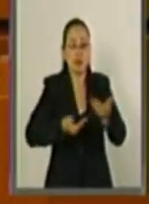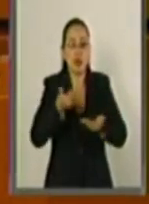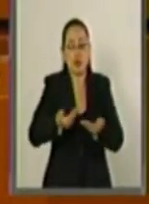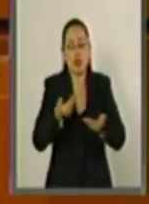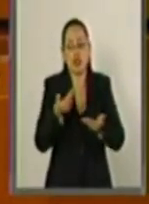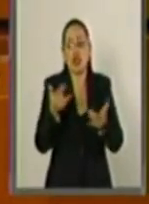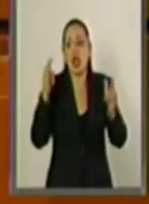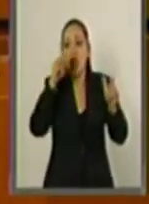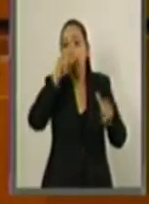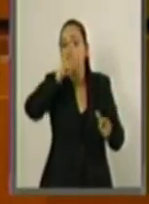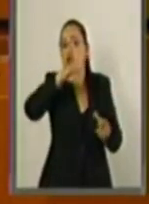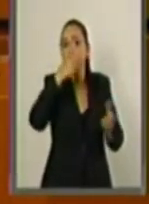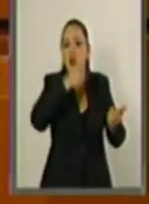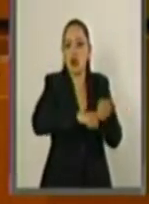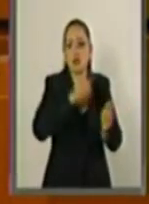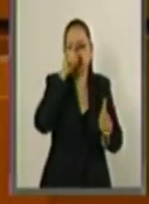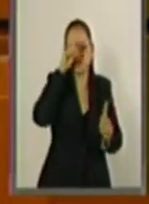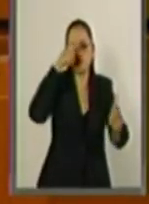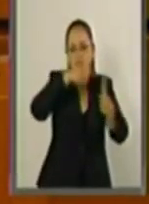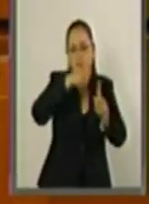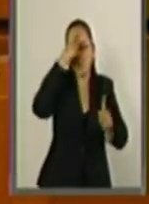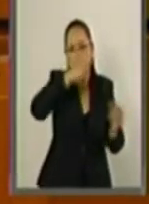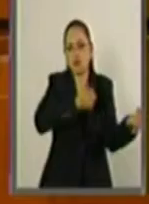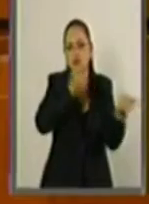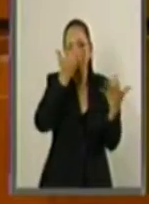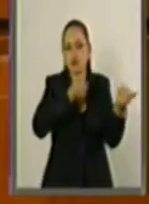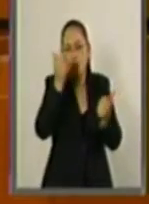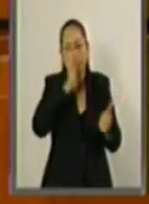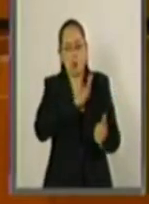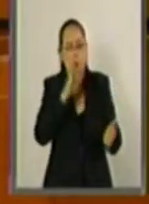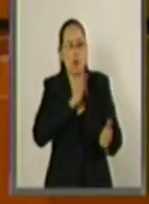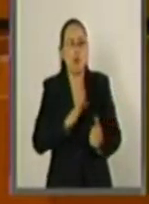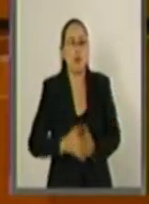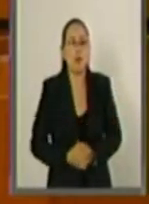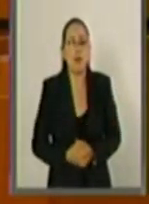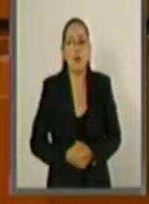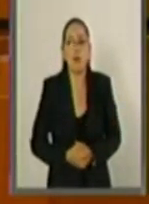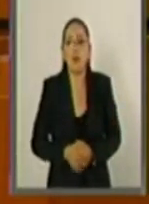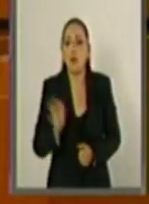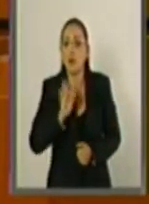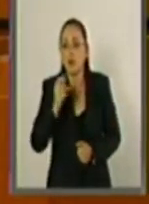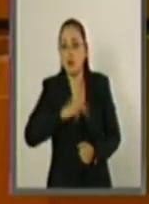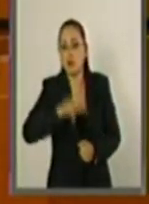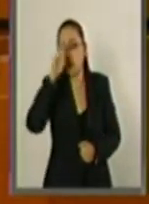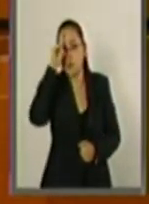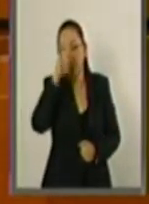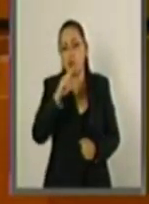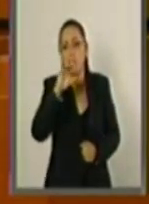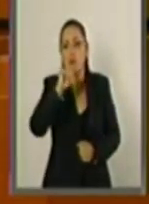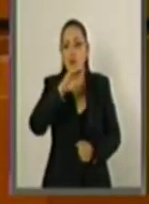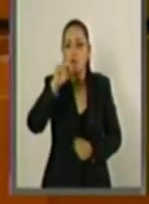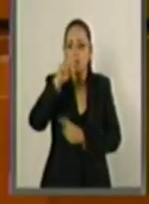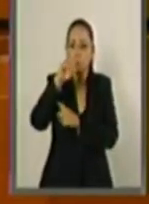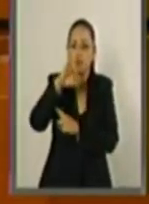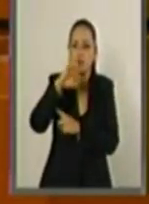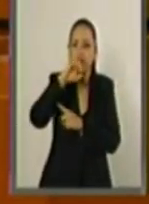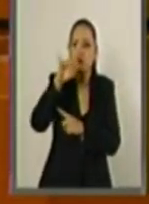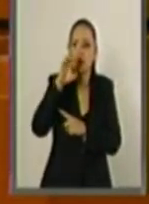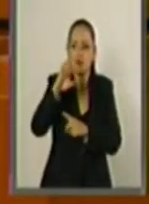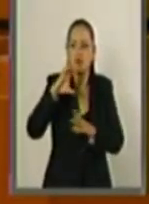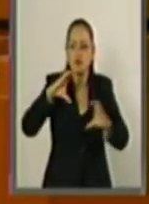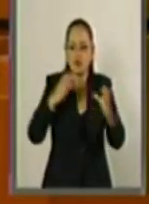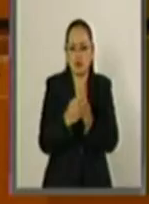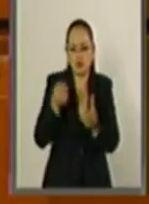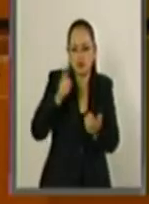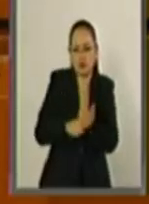en congruencia con nuestra vocación exportadora. Al prohibir expresamente el cabotaje, se preserva el mercado doméstico